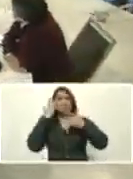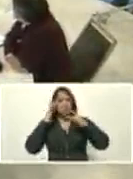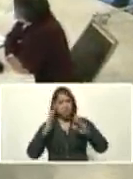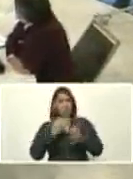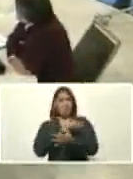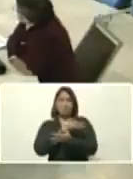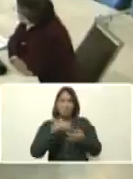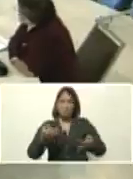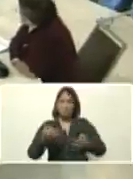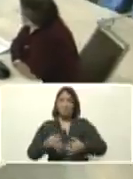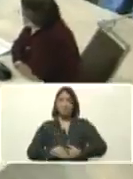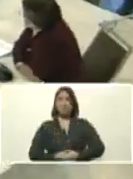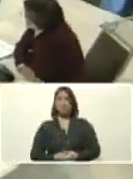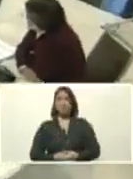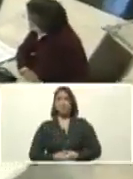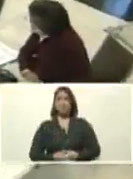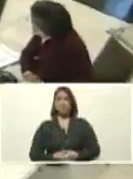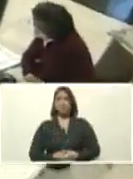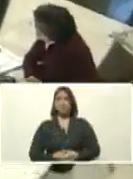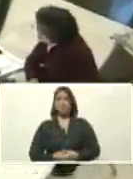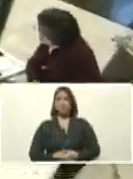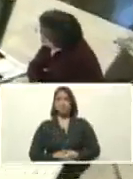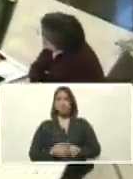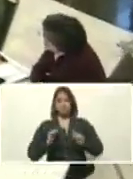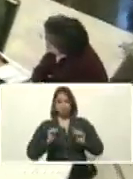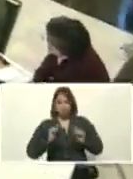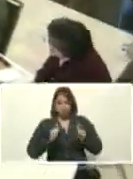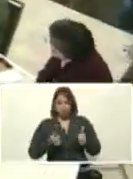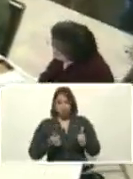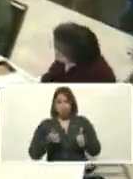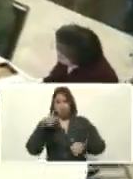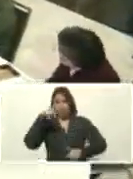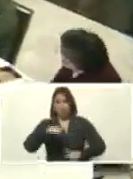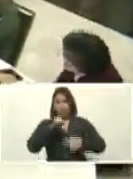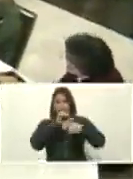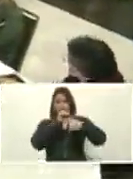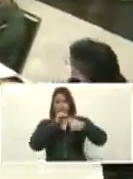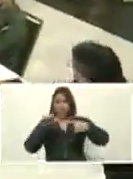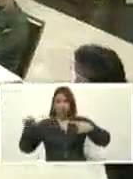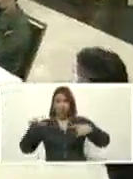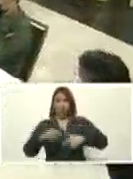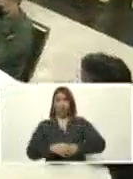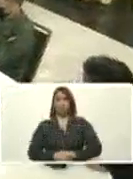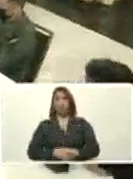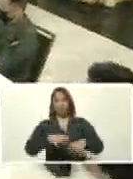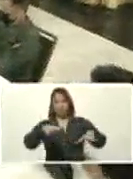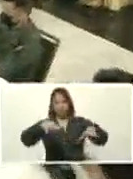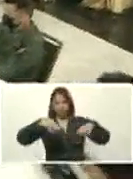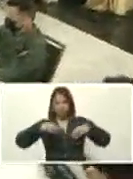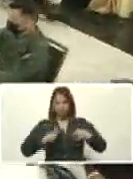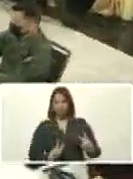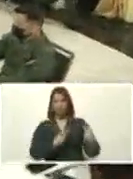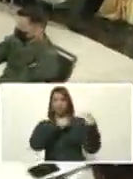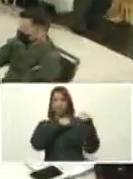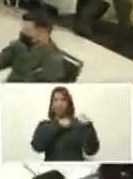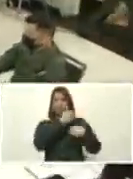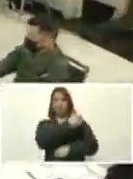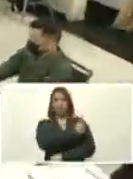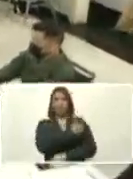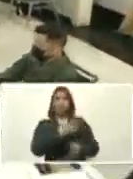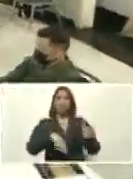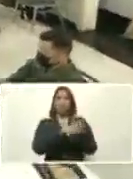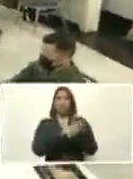pertinente que a partir de esta semana asumamos la vacuna de